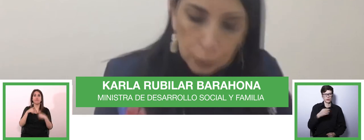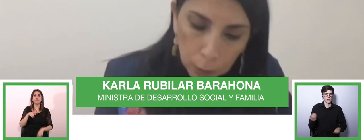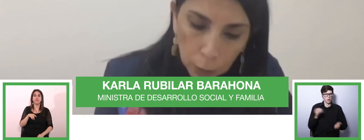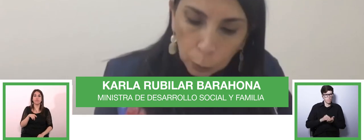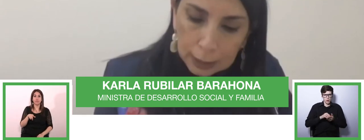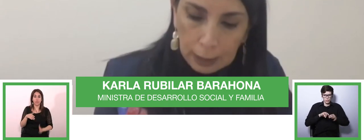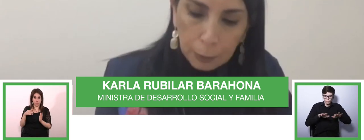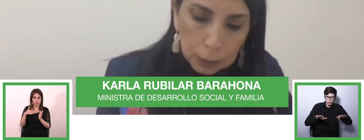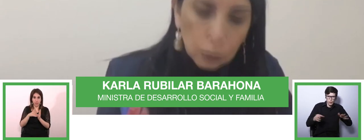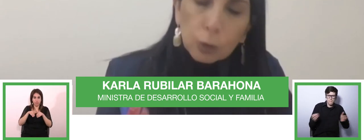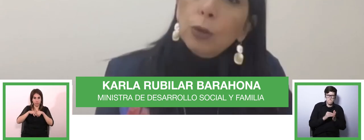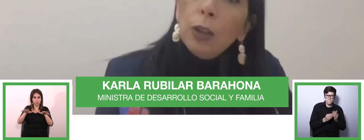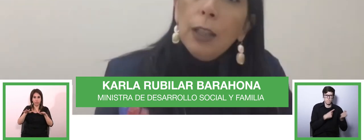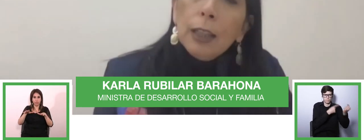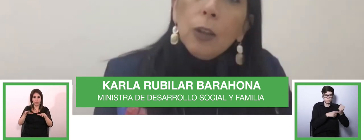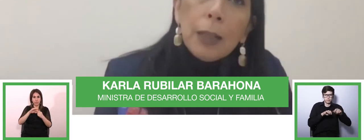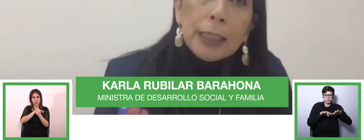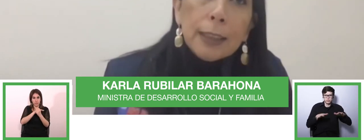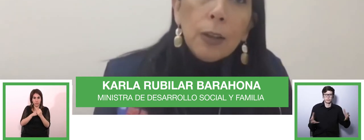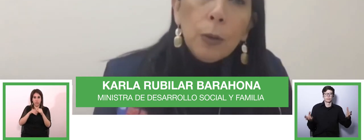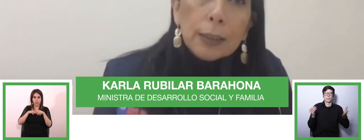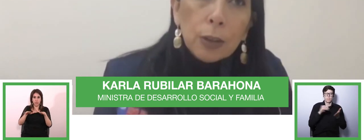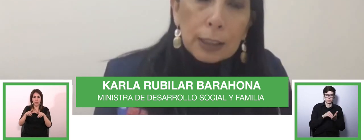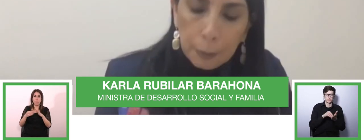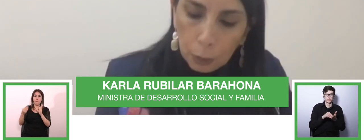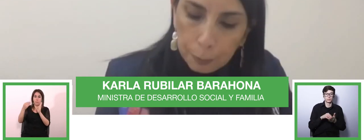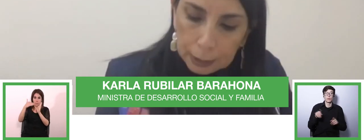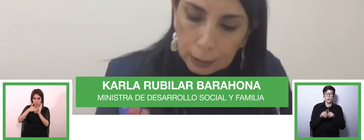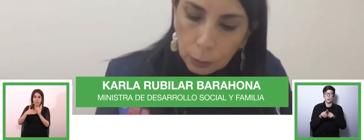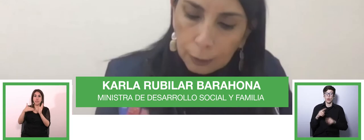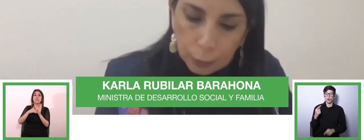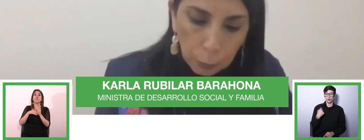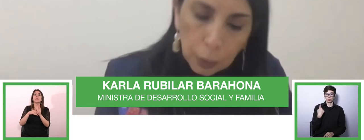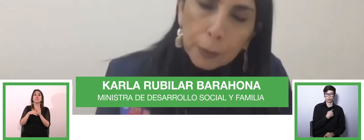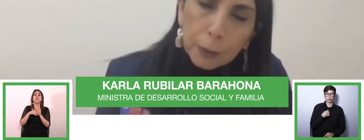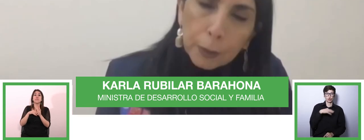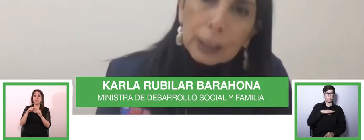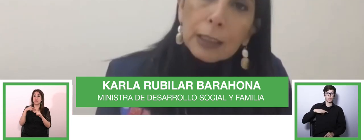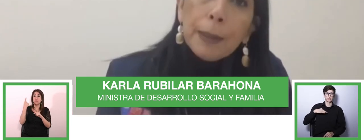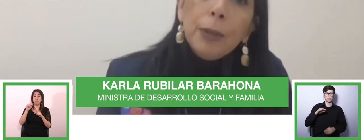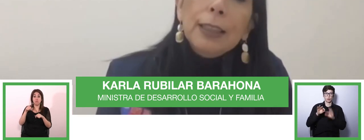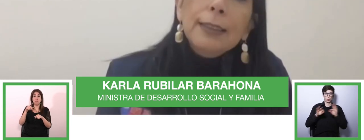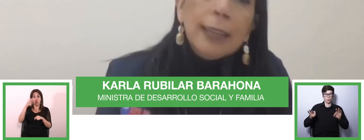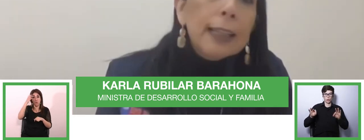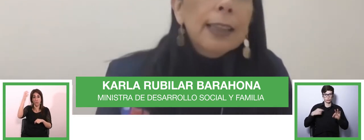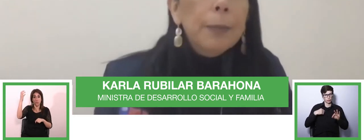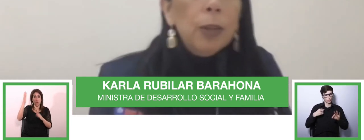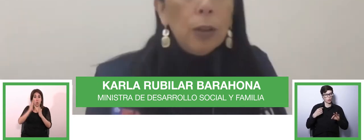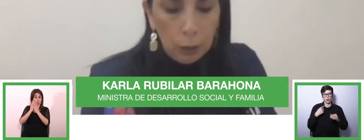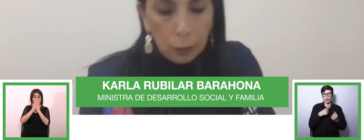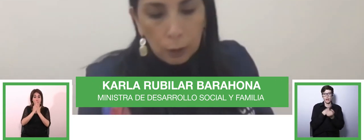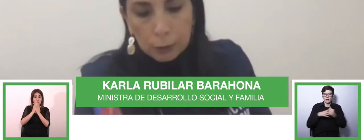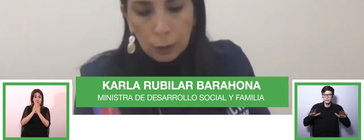mucha mayor robustez y por eso nosotros con el Ministerio de Educación estamos partiendo esfuerzos muy importantes para poder transitar este